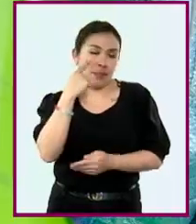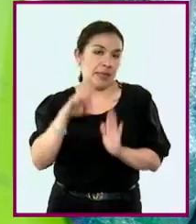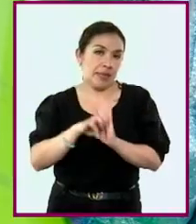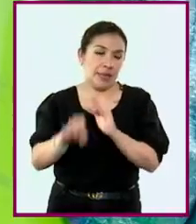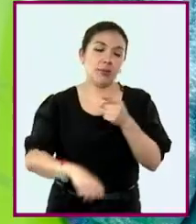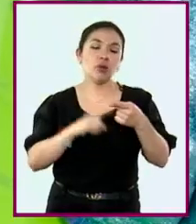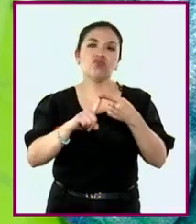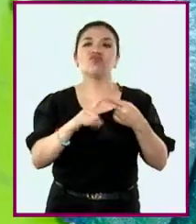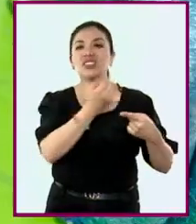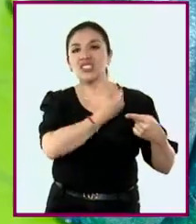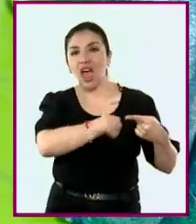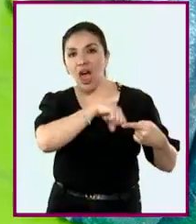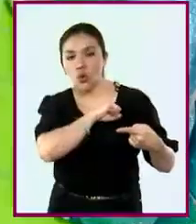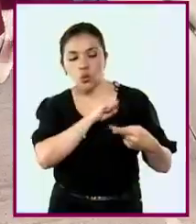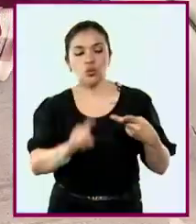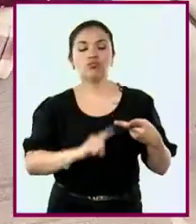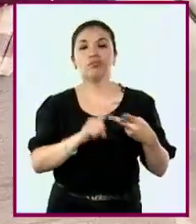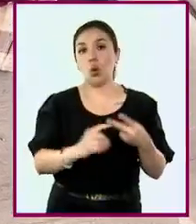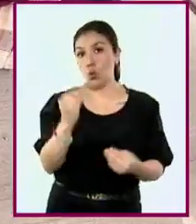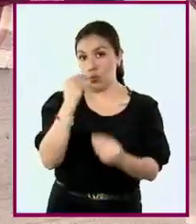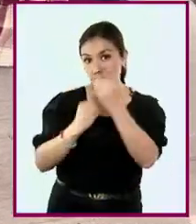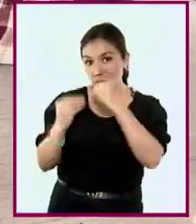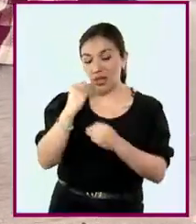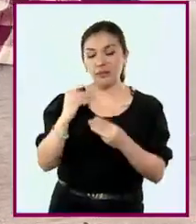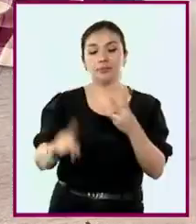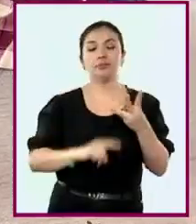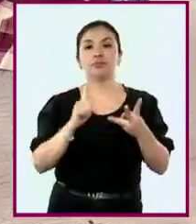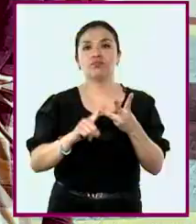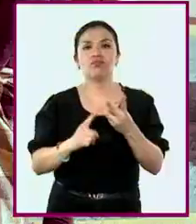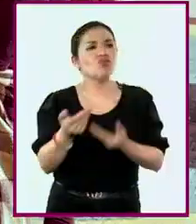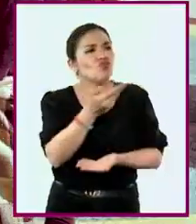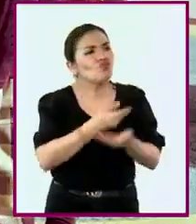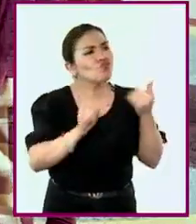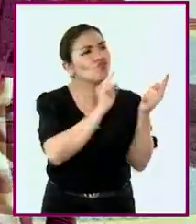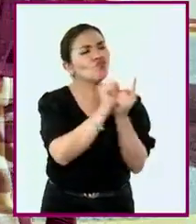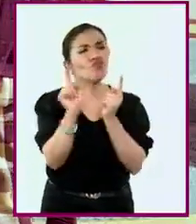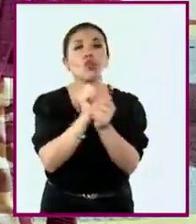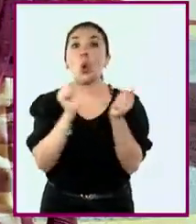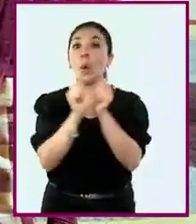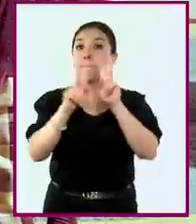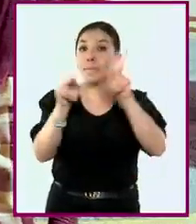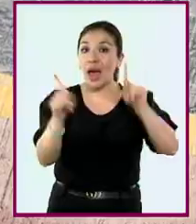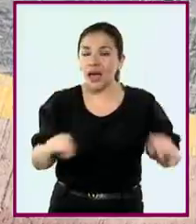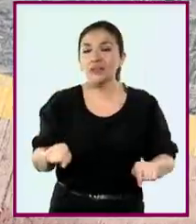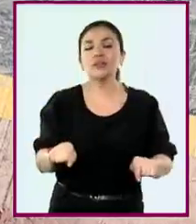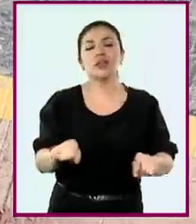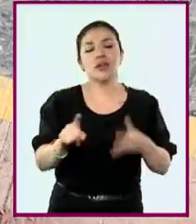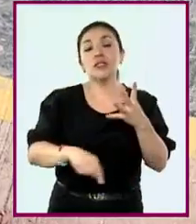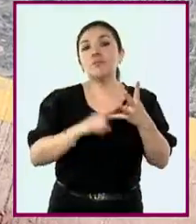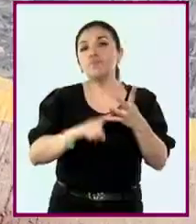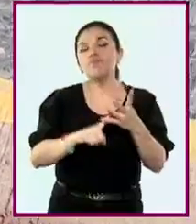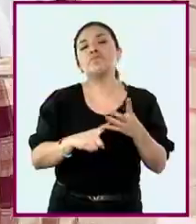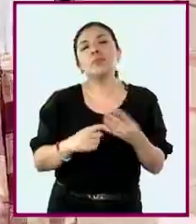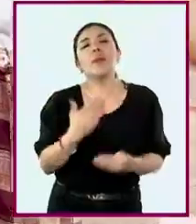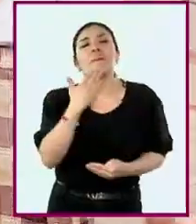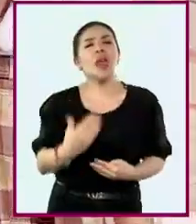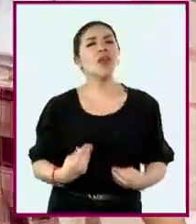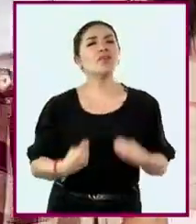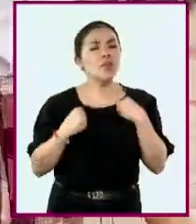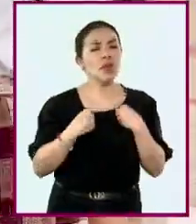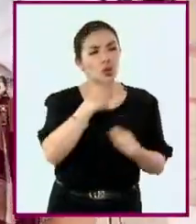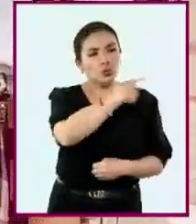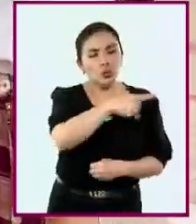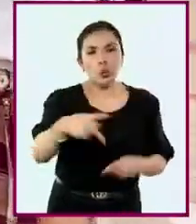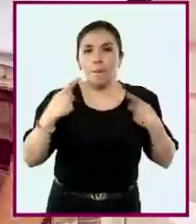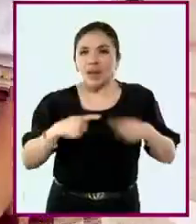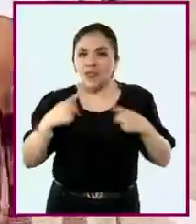los que se encuentran la salud, la alimentación, la convivencia pacífica y, en general, el bienestar